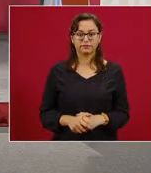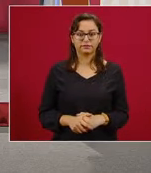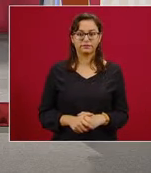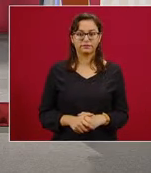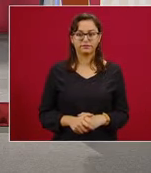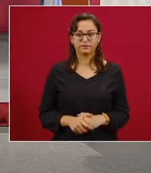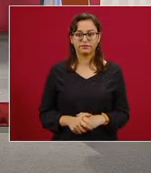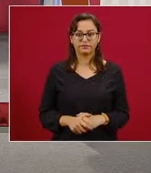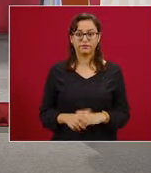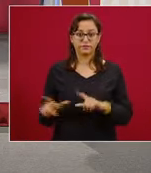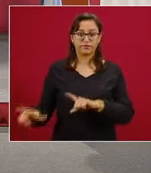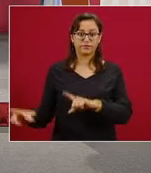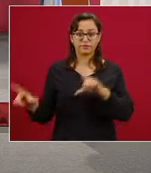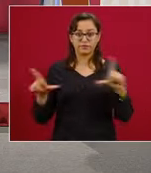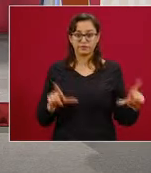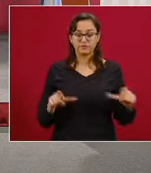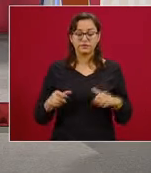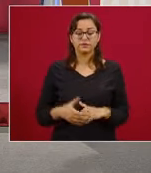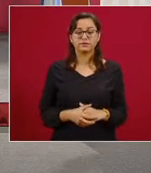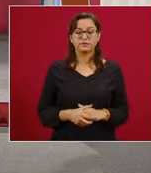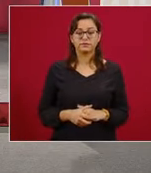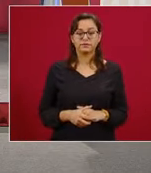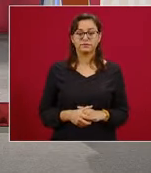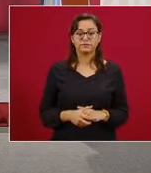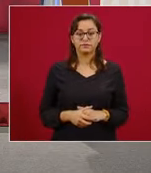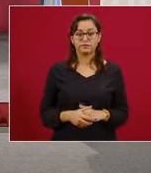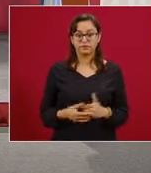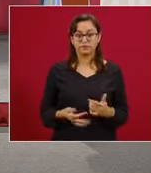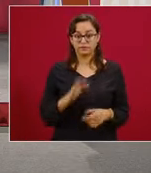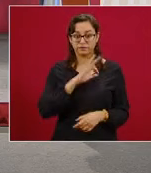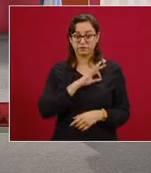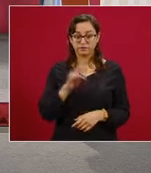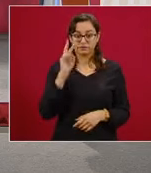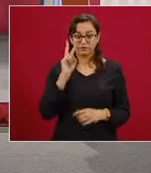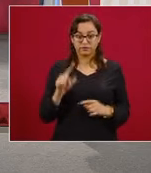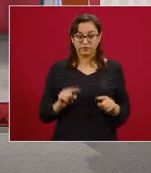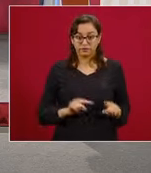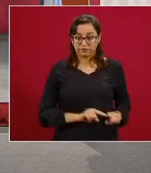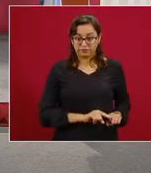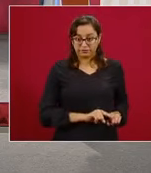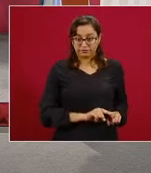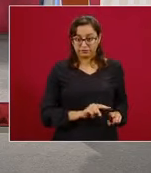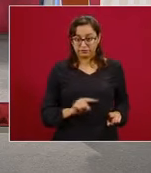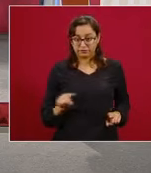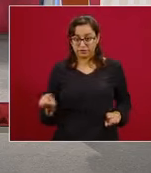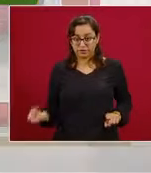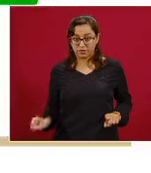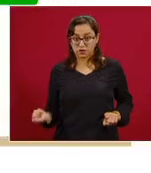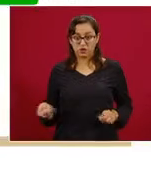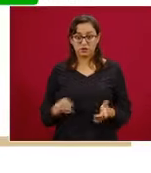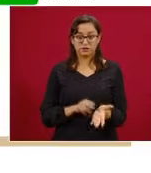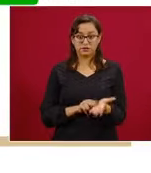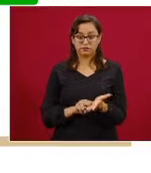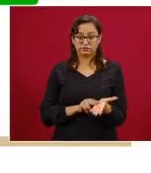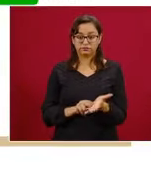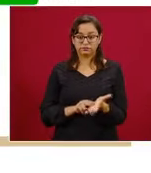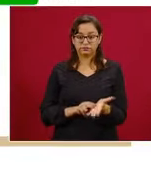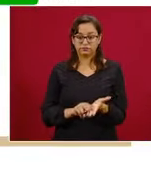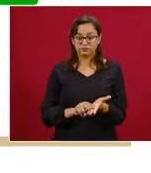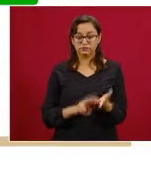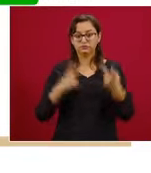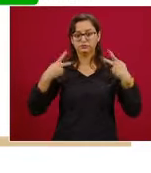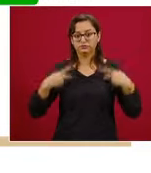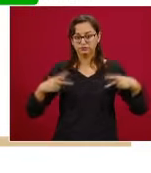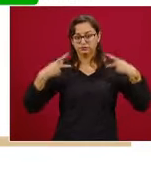Perdón, si me regreso tantito a lo anterior. Por su parte, la línea oscura que está al final de la gráfica, en la parte baja, muestra las